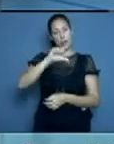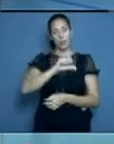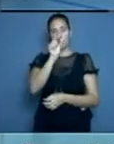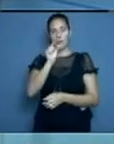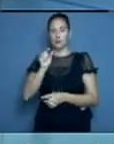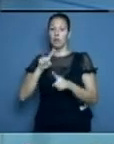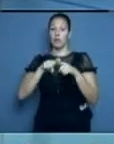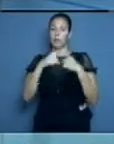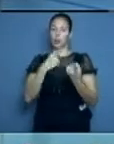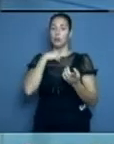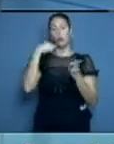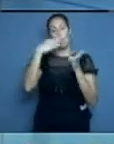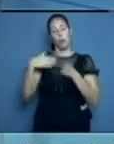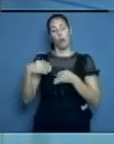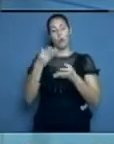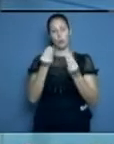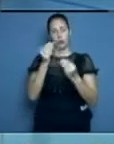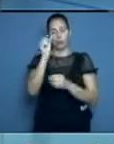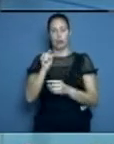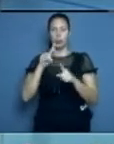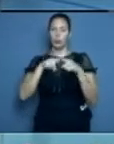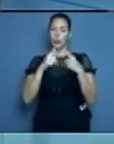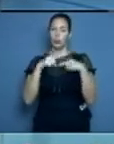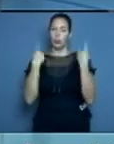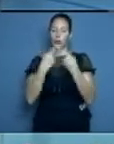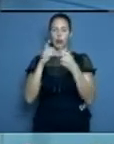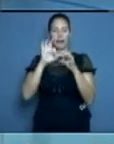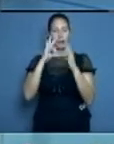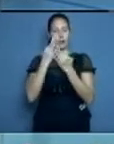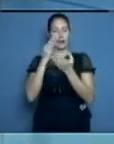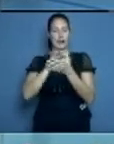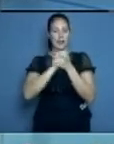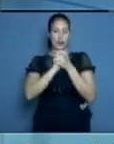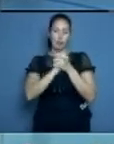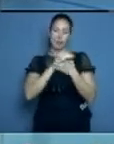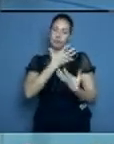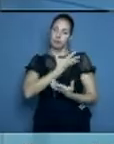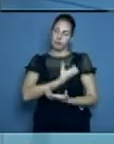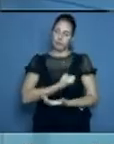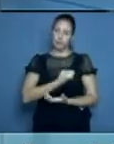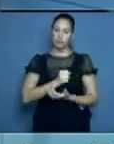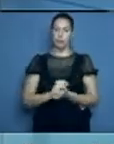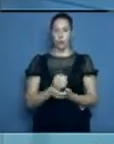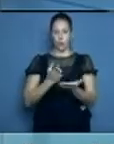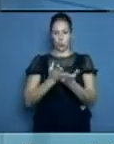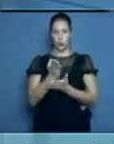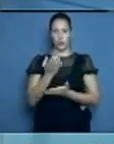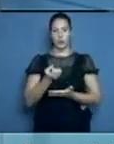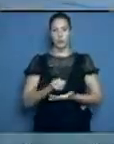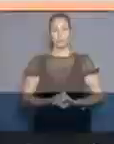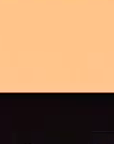personas fallecidas. Desde aquí transmitimos a sus familiares y amistades nuestras más sentidas condolencias. Continúe con nosotros.